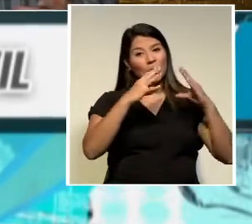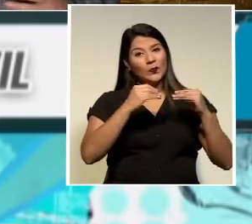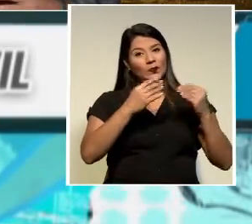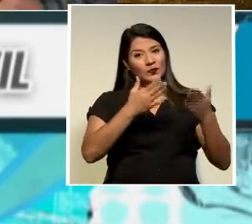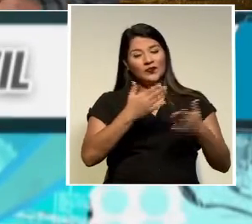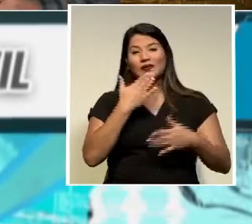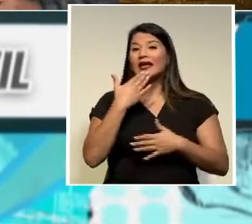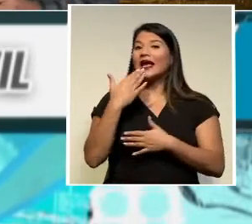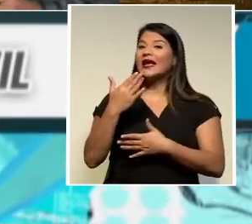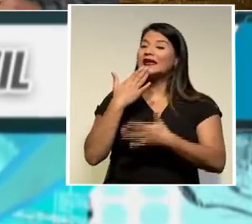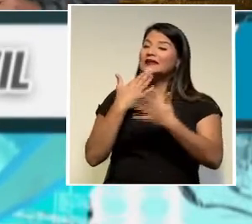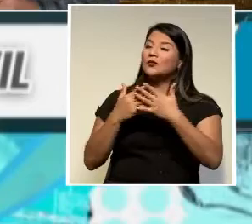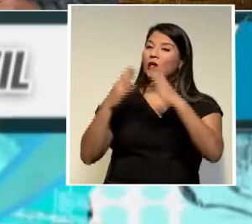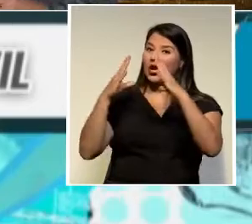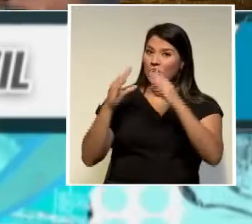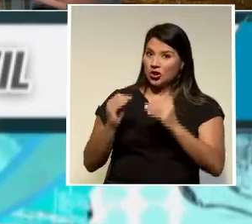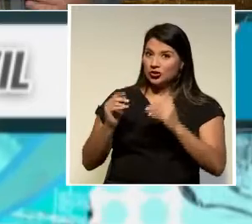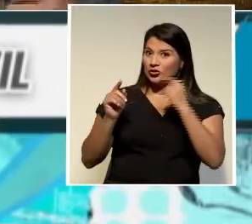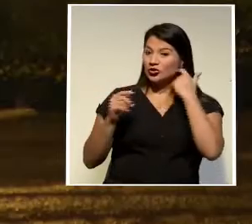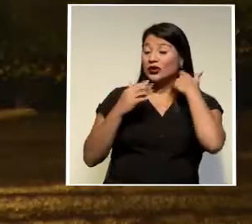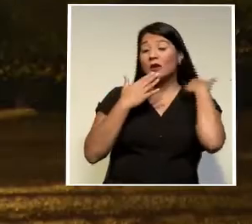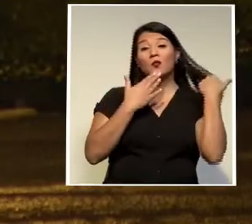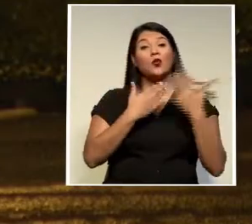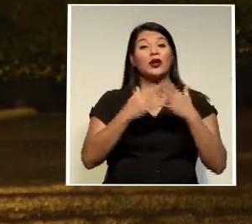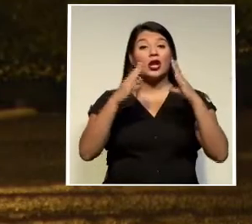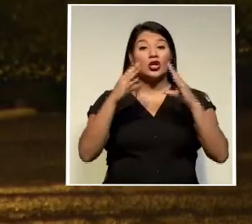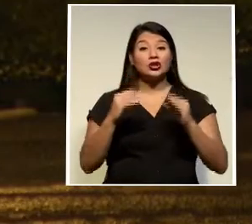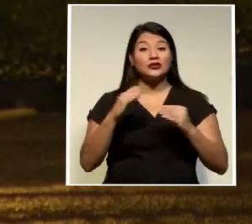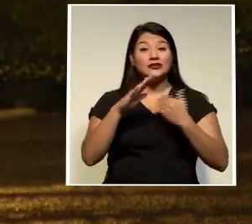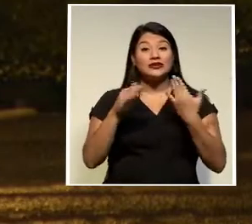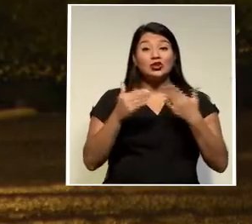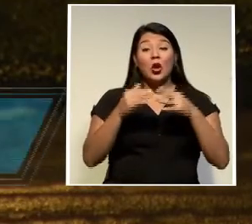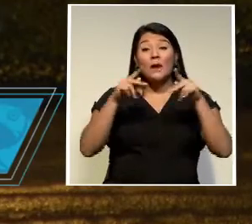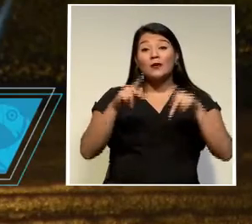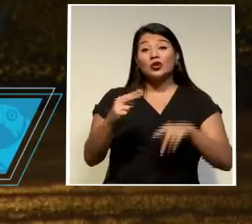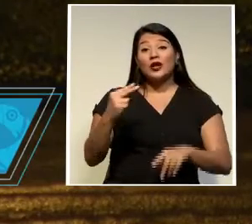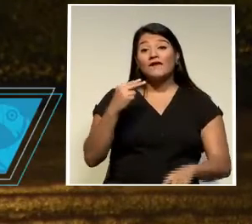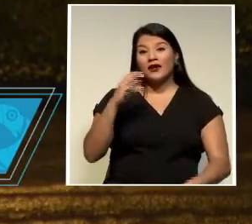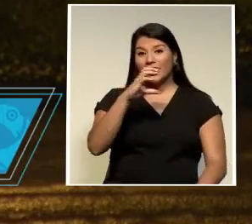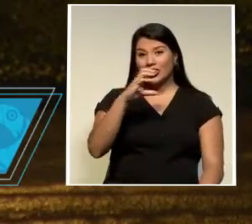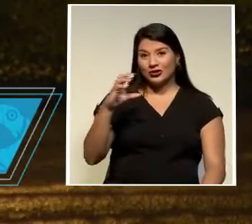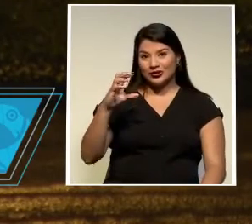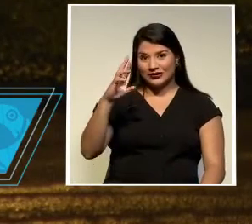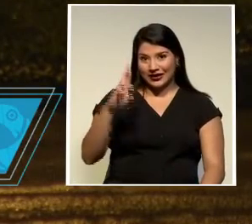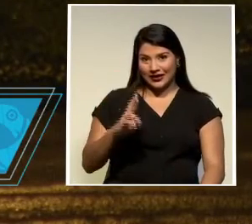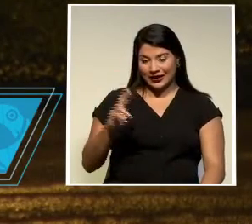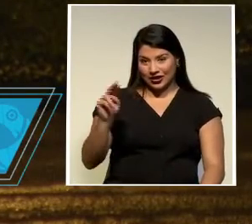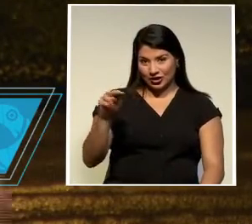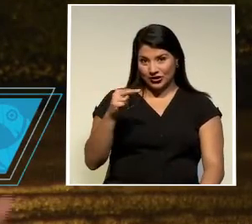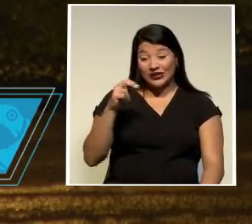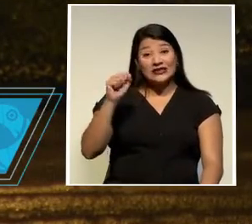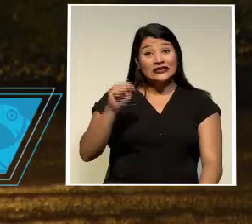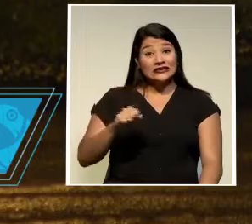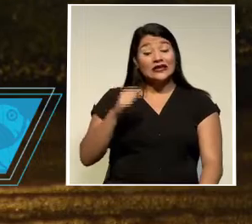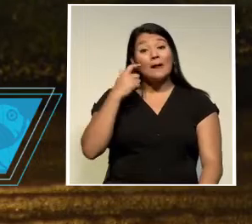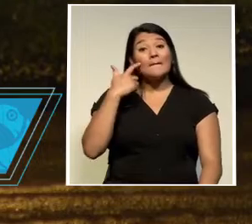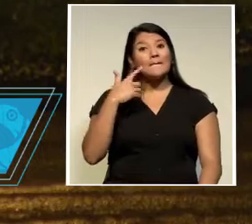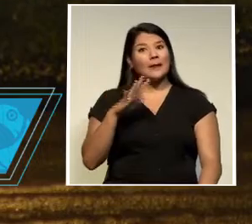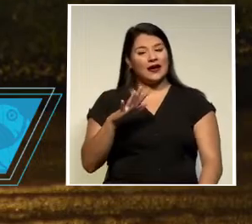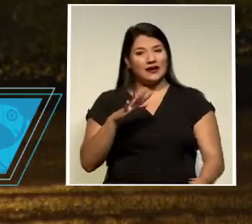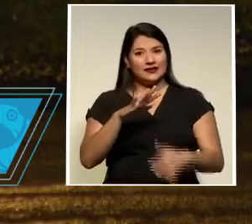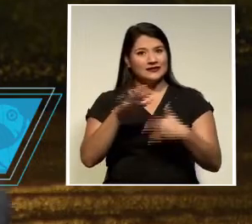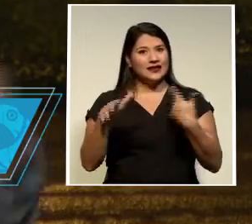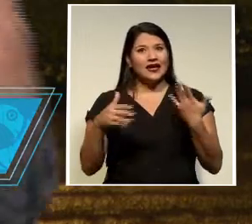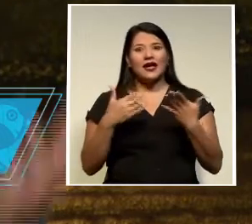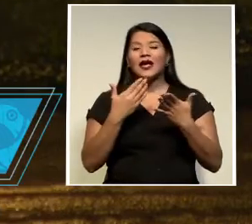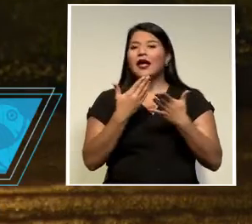gracias muy buenas noches Ernesto y a todos los que nos siguen a través de Costa Rica Noticias así es parece indicar que todo